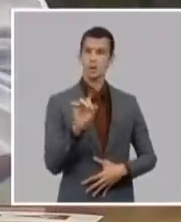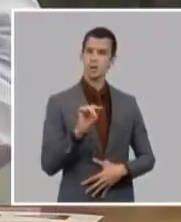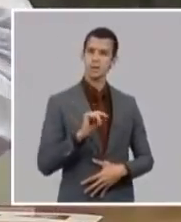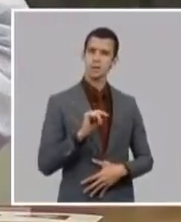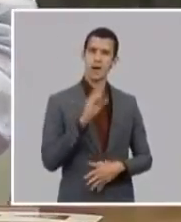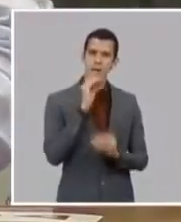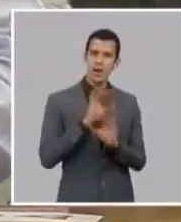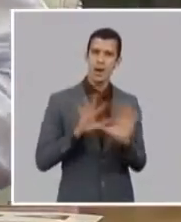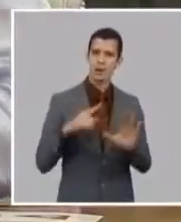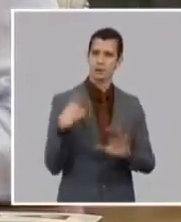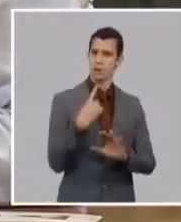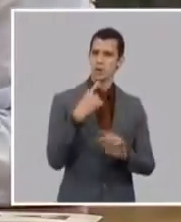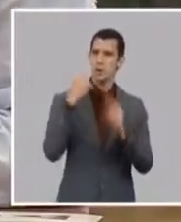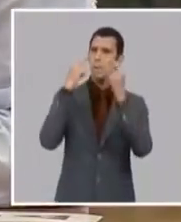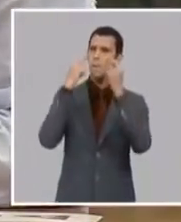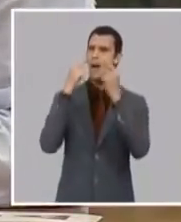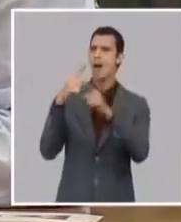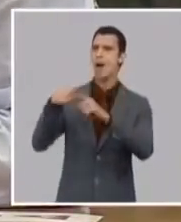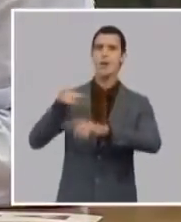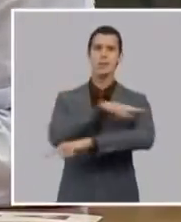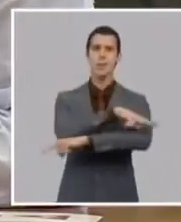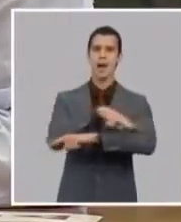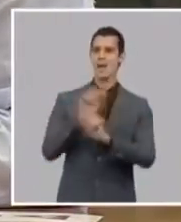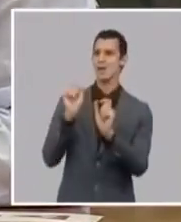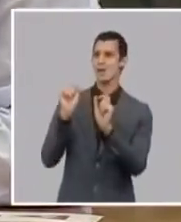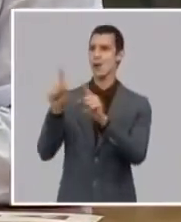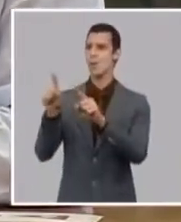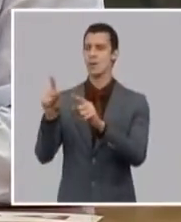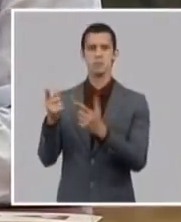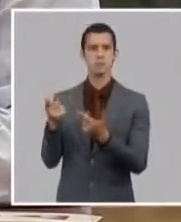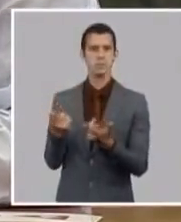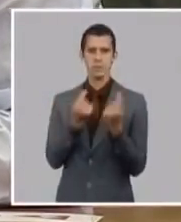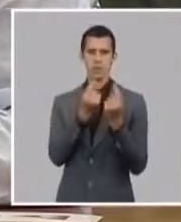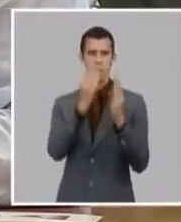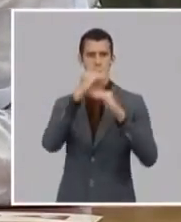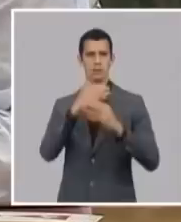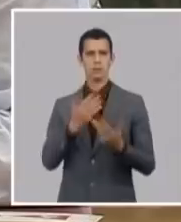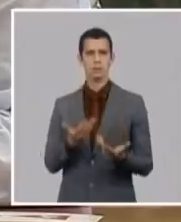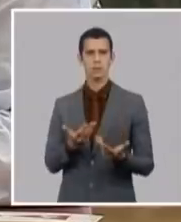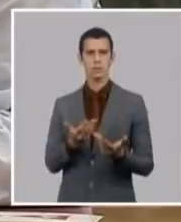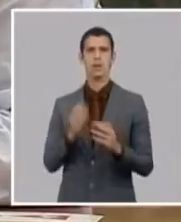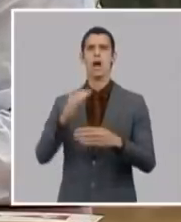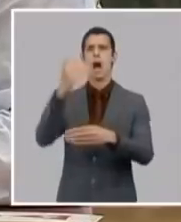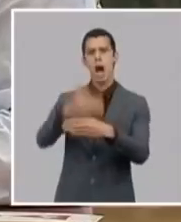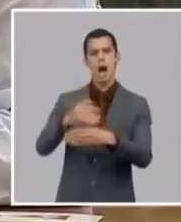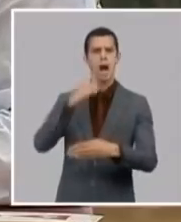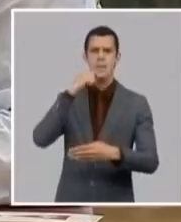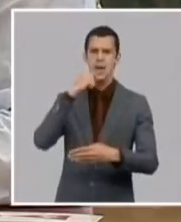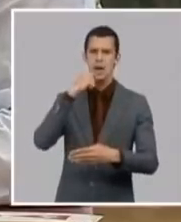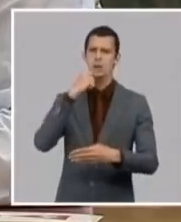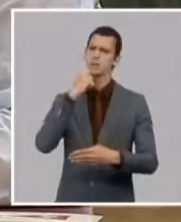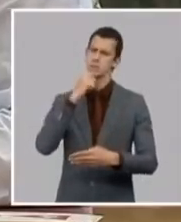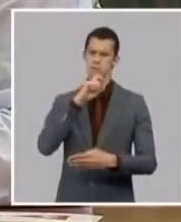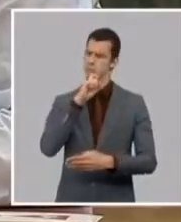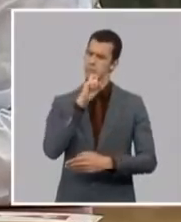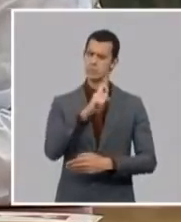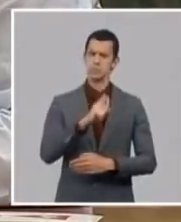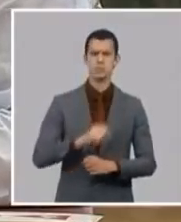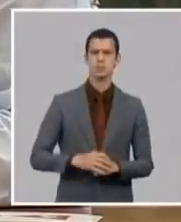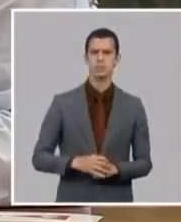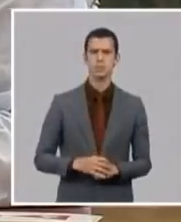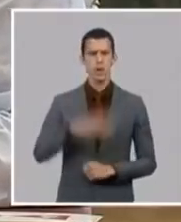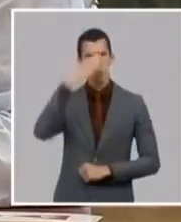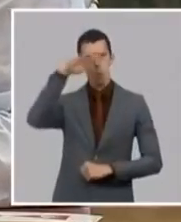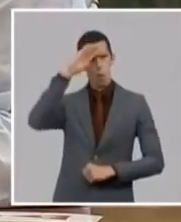el dinero el bloqueo no nos debe tener el dinero para comprar vacunas hechas por otros países en segundo lugar el